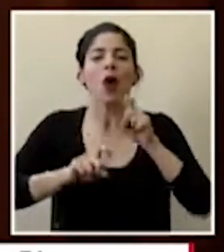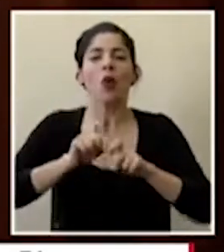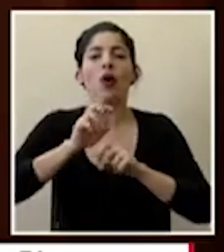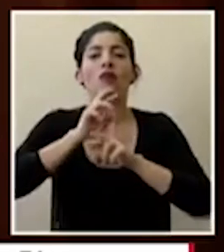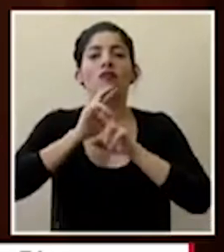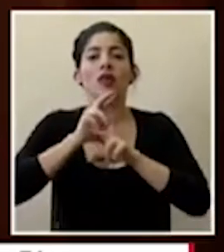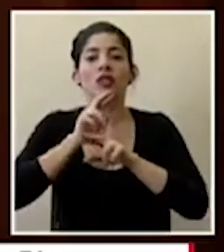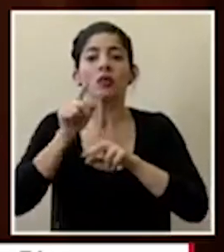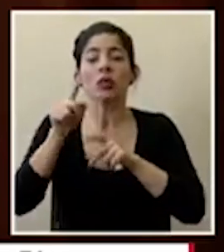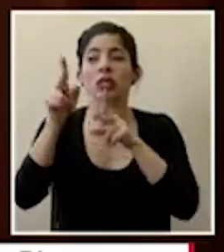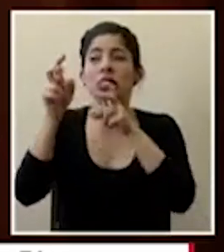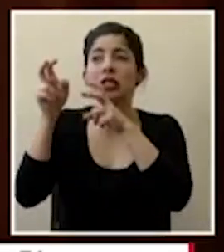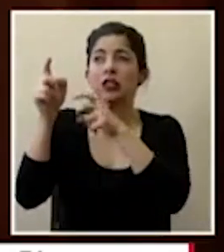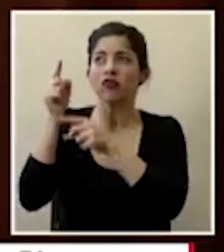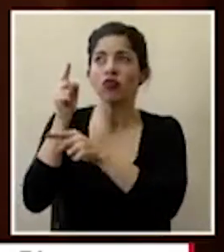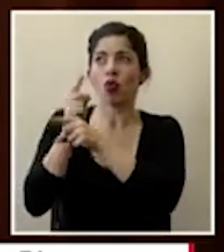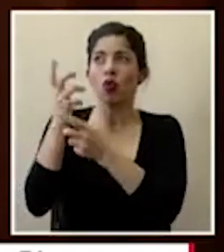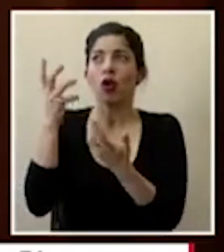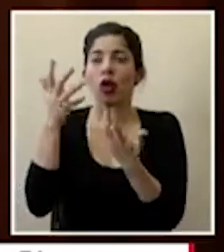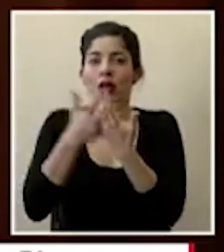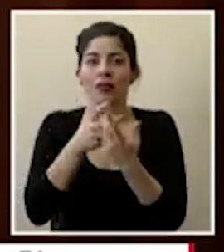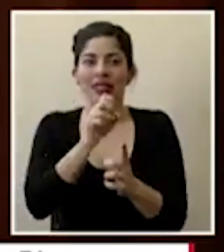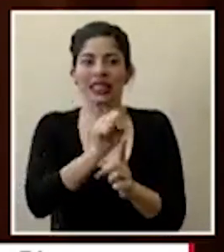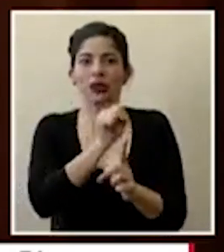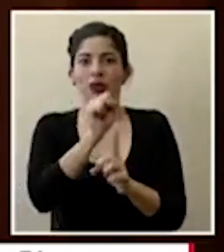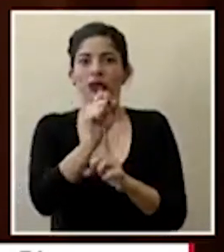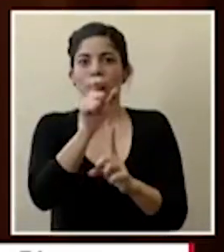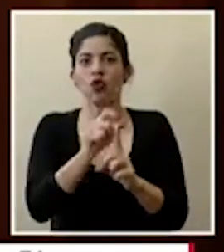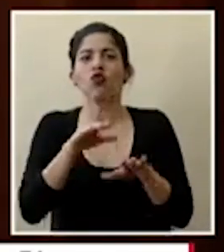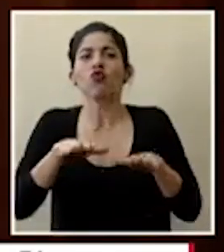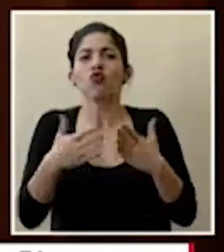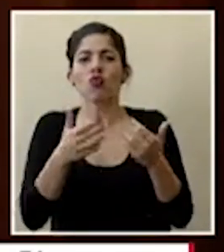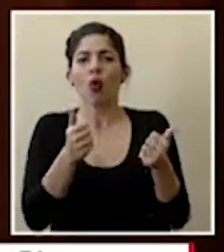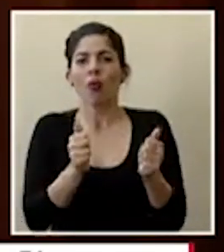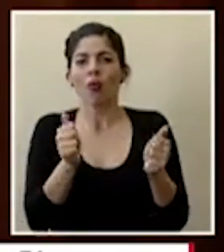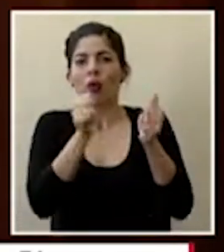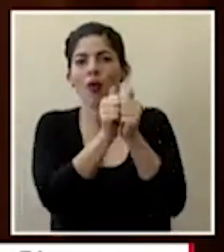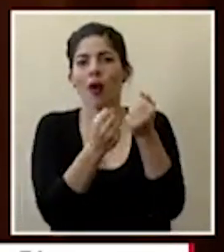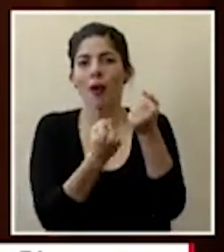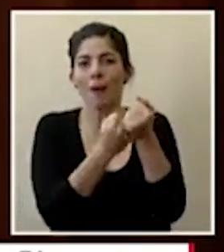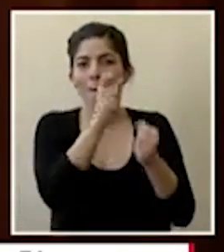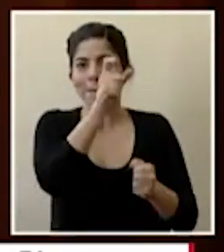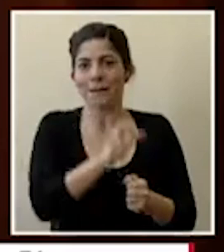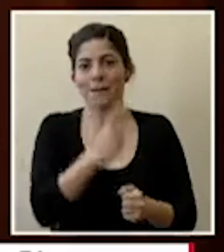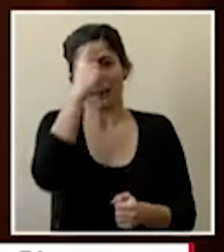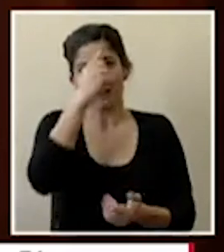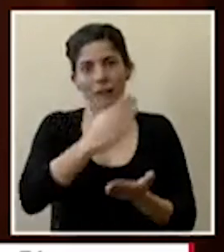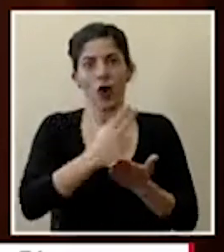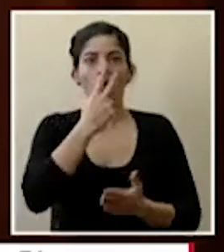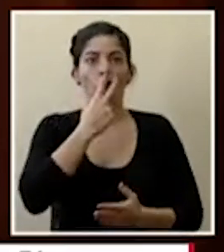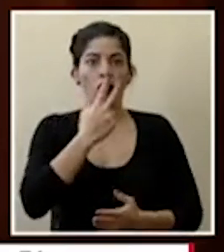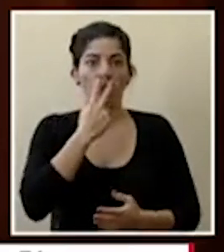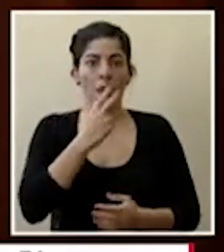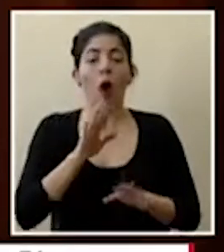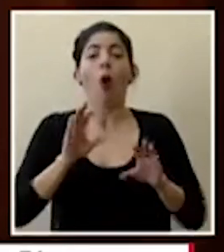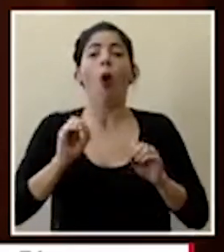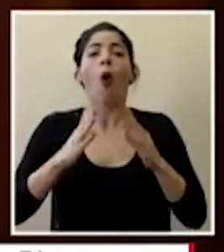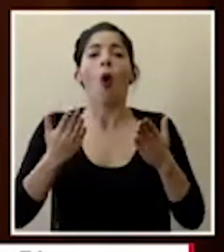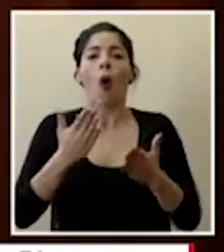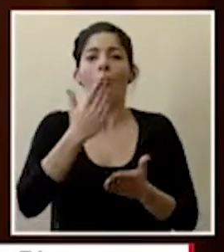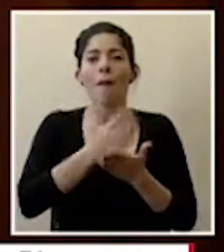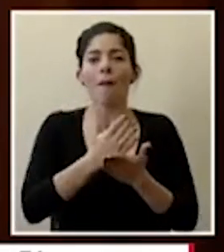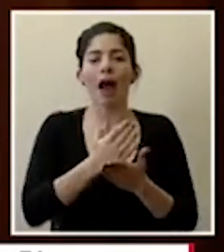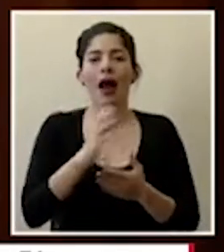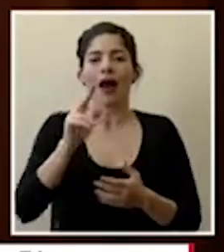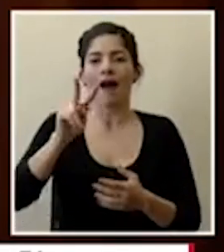respuestas muy adecuadas al a lo que sería el acompañamiento para que una persona deje de fumar o eventualmente vapear